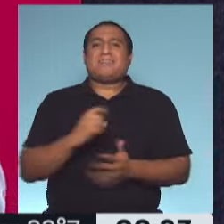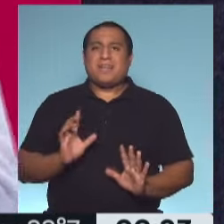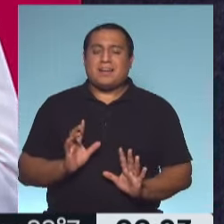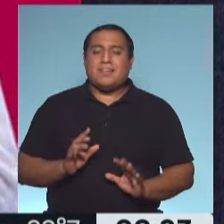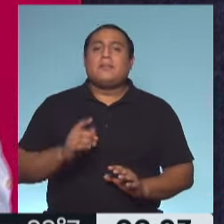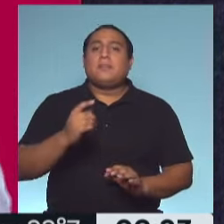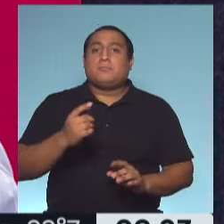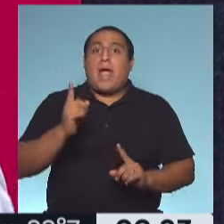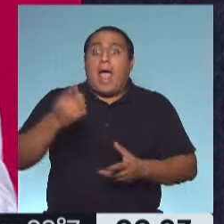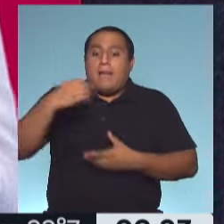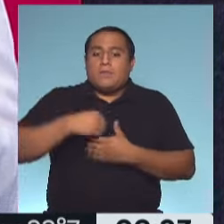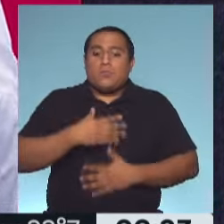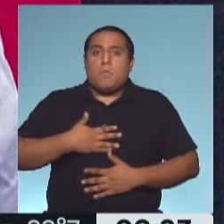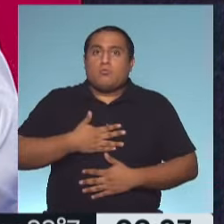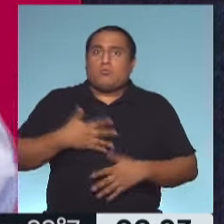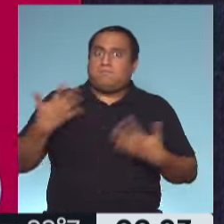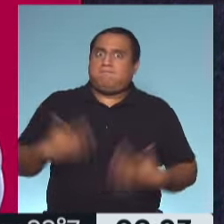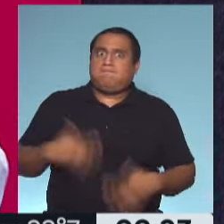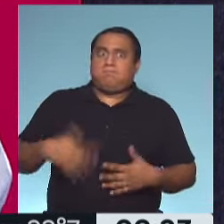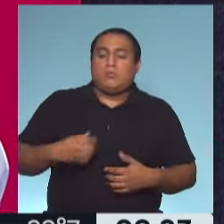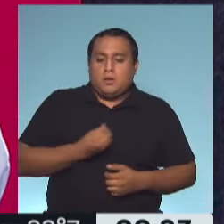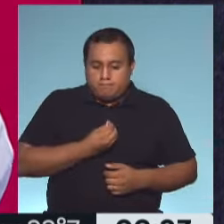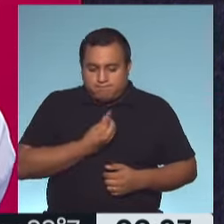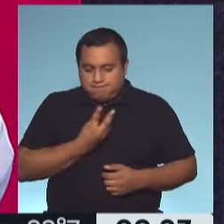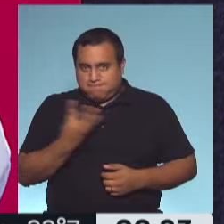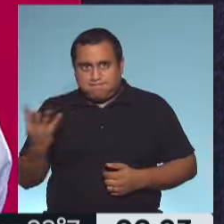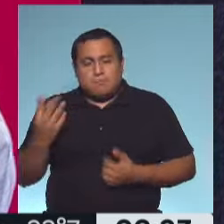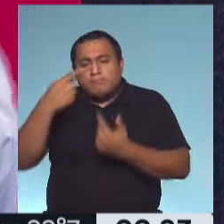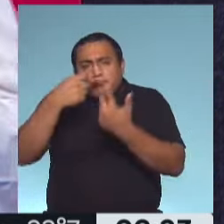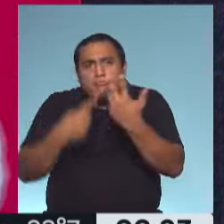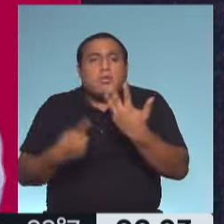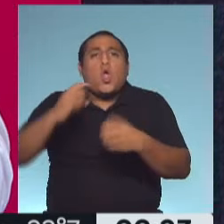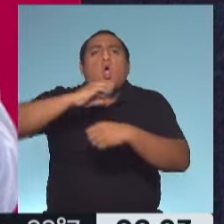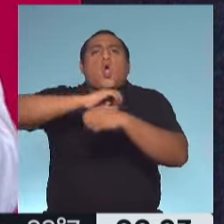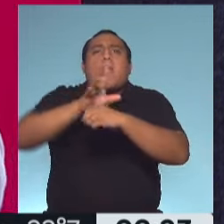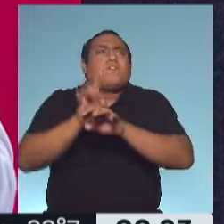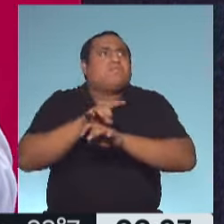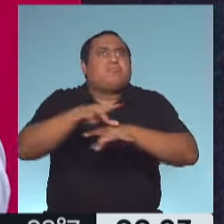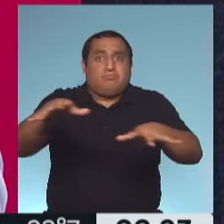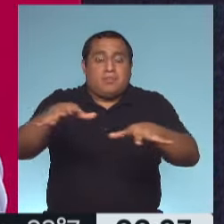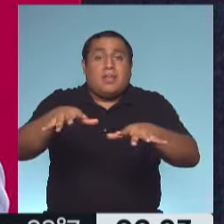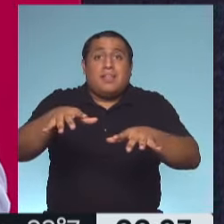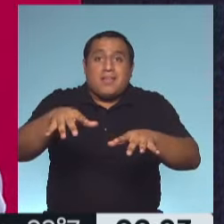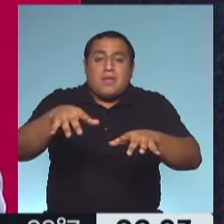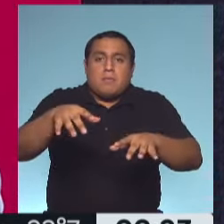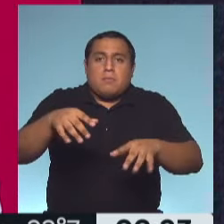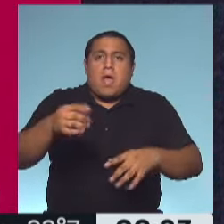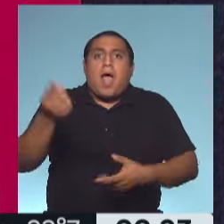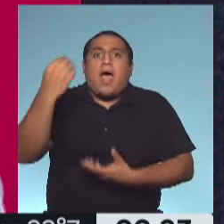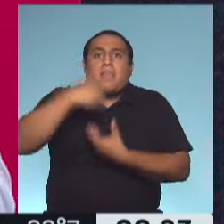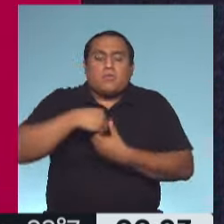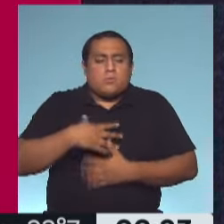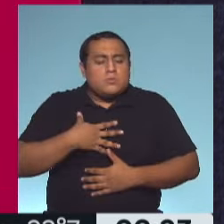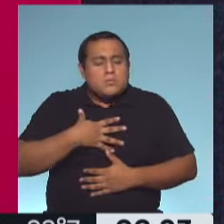la emoción adentro nuestro. Entonces, todo este abanico que nos sucedió en pandemia también nos fue despertando indicadores de